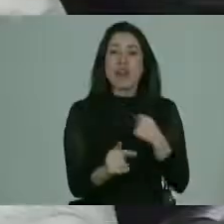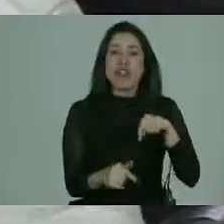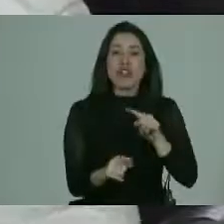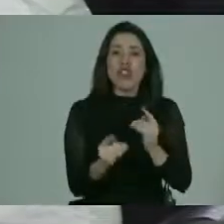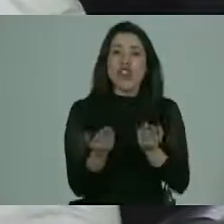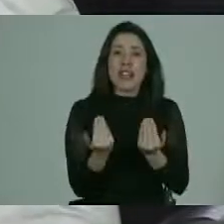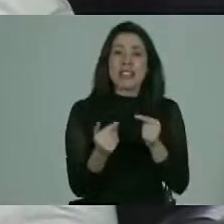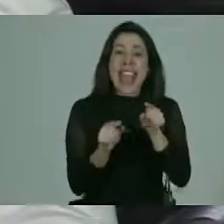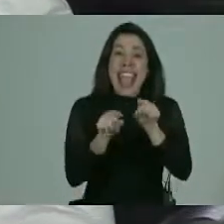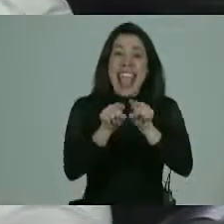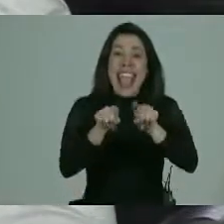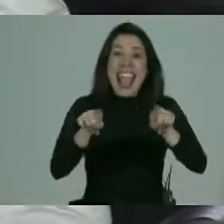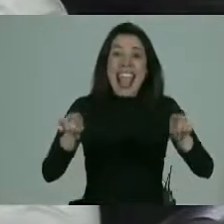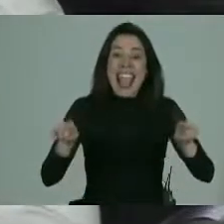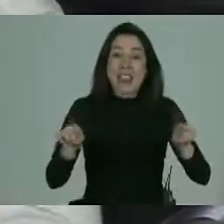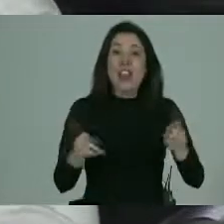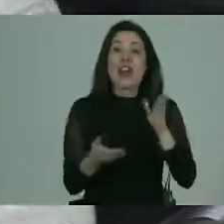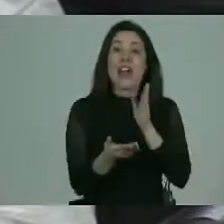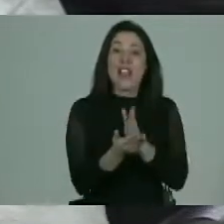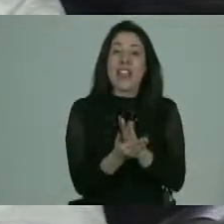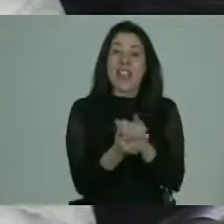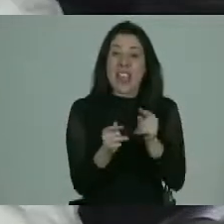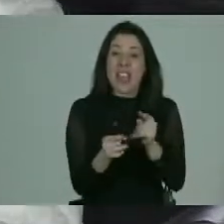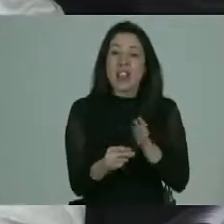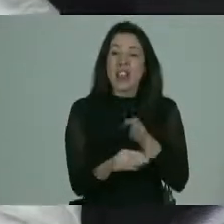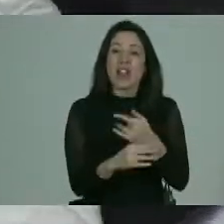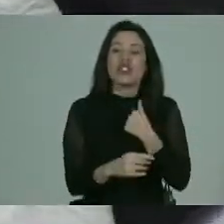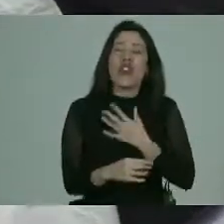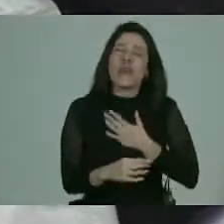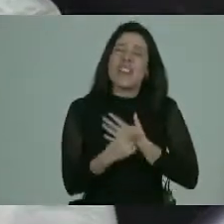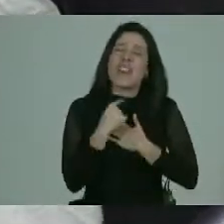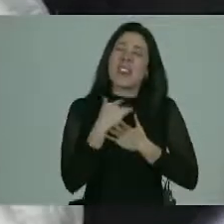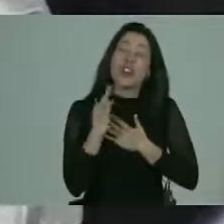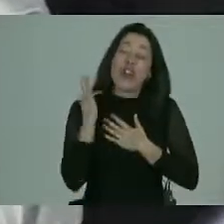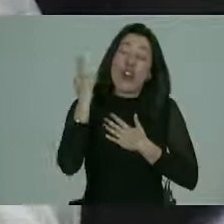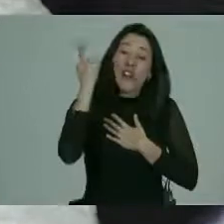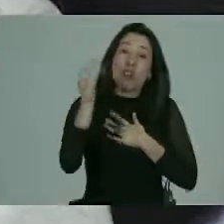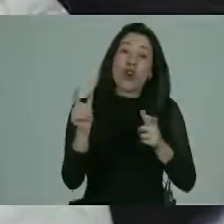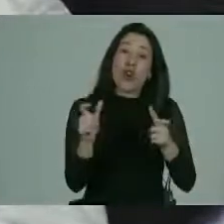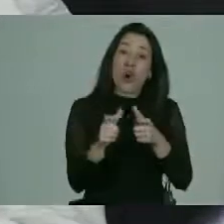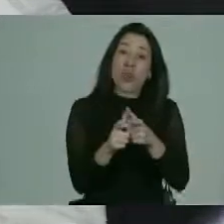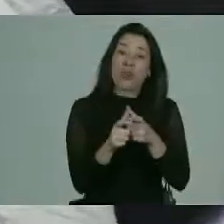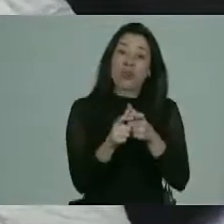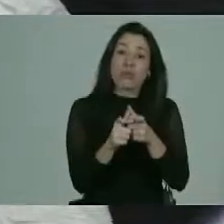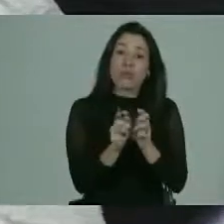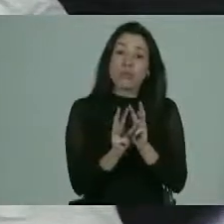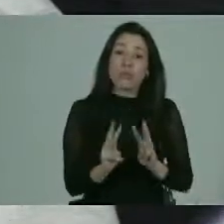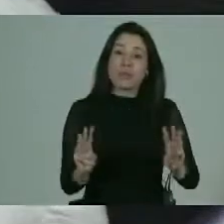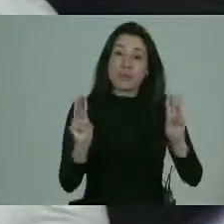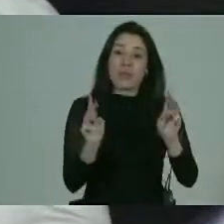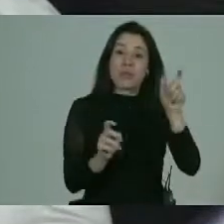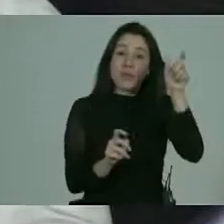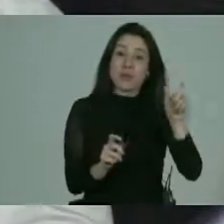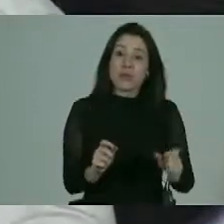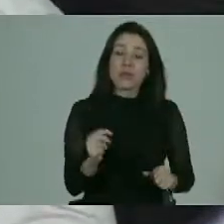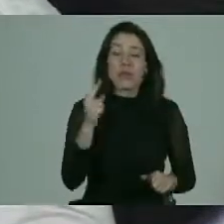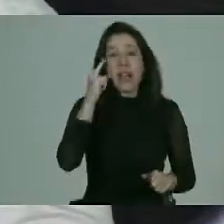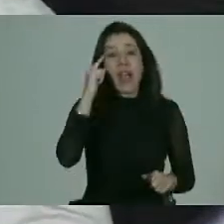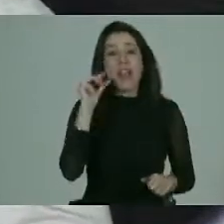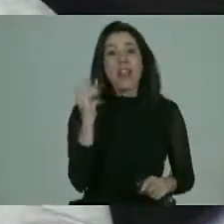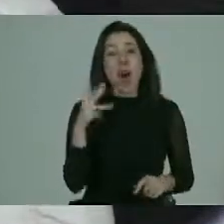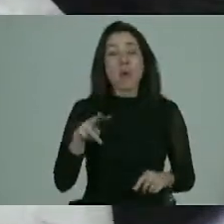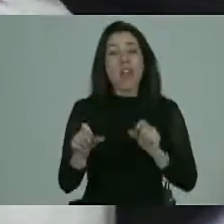necesarios son ellos los que tienen que estar y yo aspiro que algún día en la comisión de la 1 de la 1 va a haber una persona con síndrome de Down